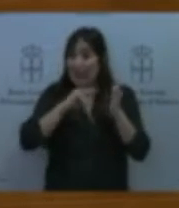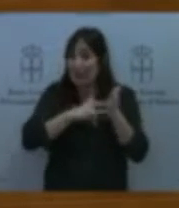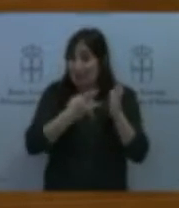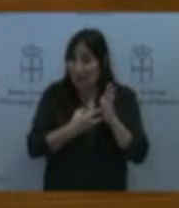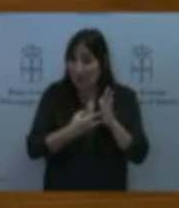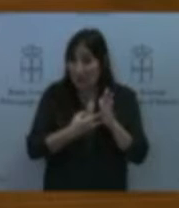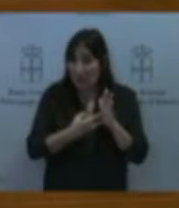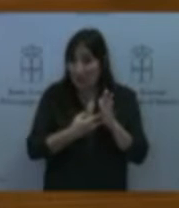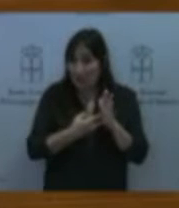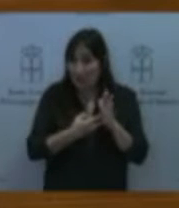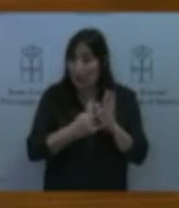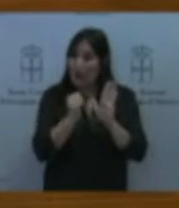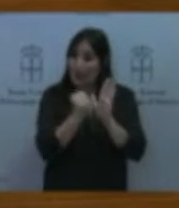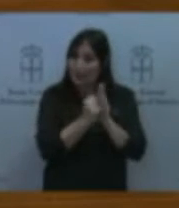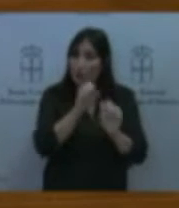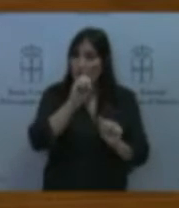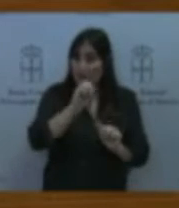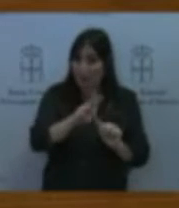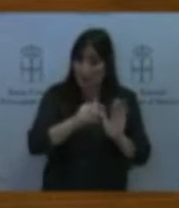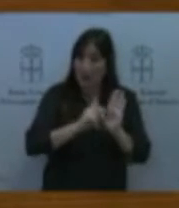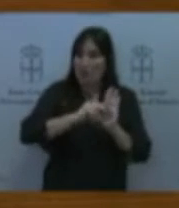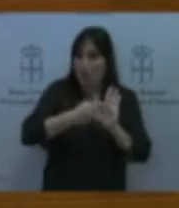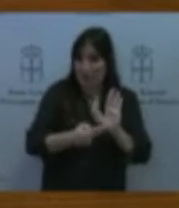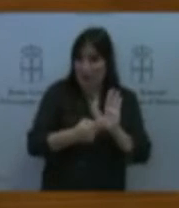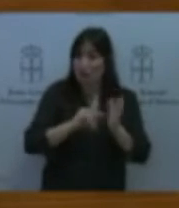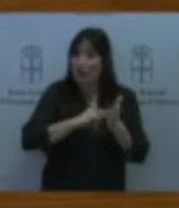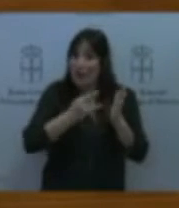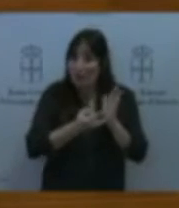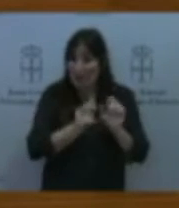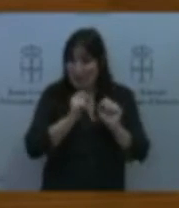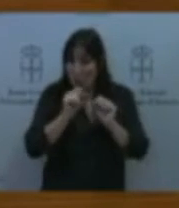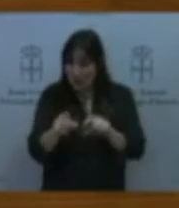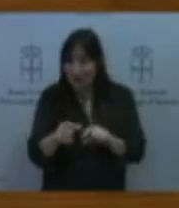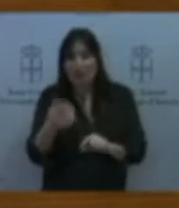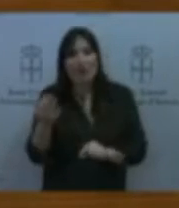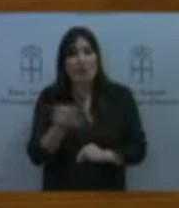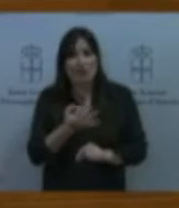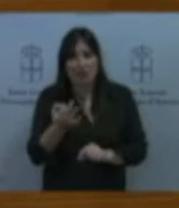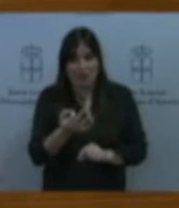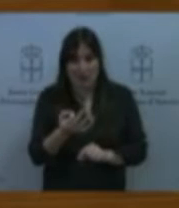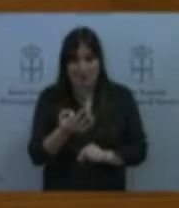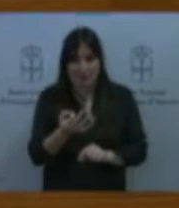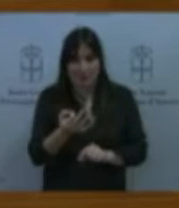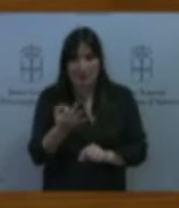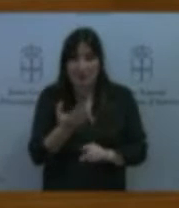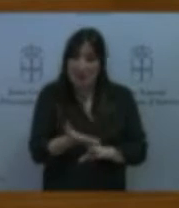modificó y dice los planes de movilidad deben someterse previamente a evaluación ambiental estratégica